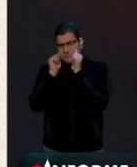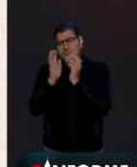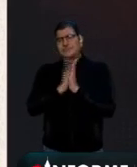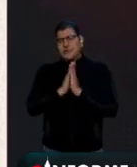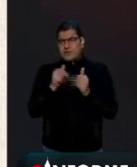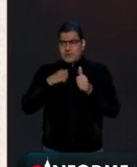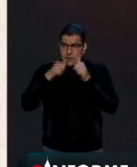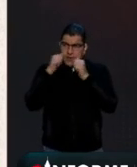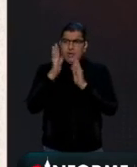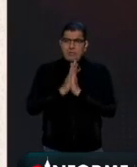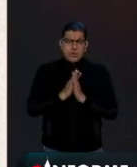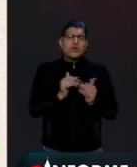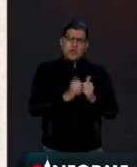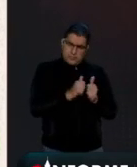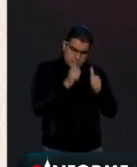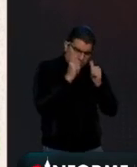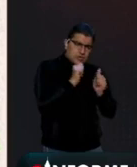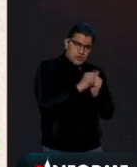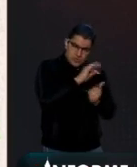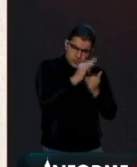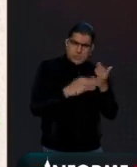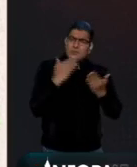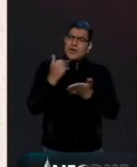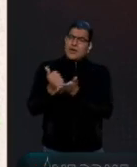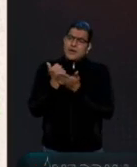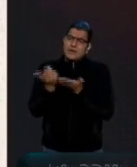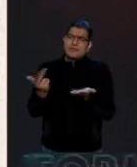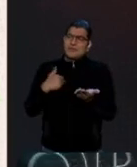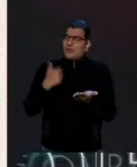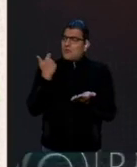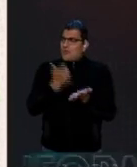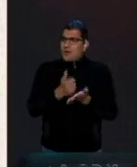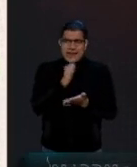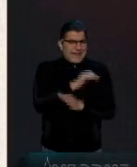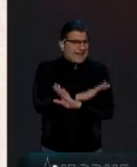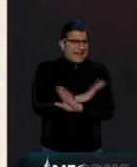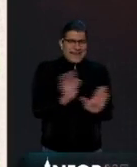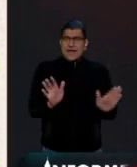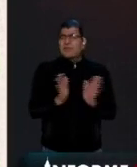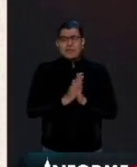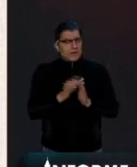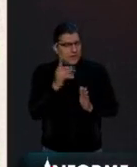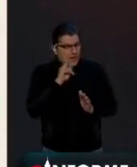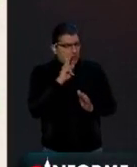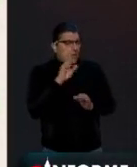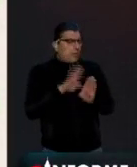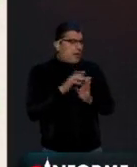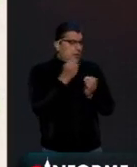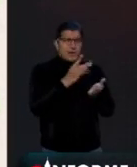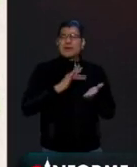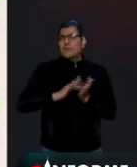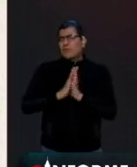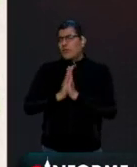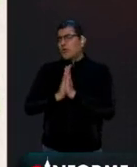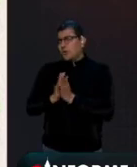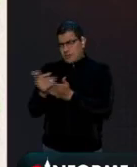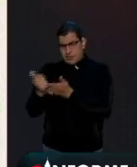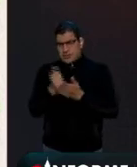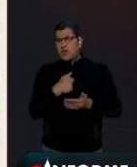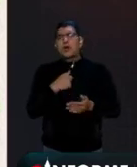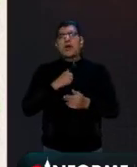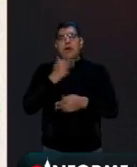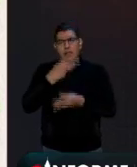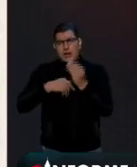estoy atento a ello, con todo, ayúdame, no tengo para pagar nada, deja veo cómo te ayudo, porfa, yo te ayudo a ti